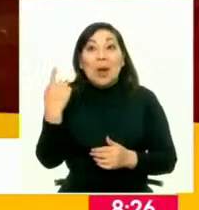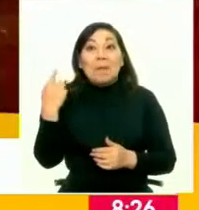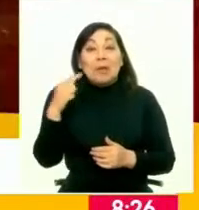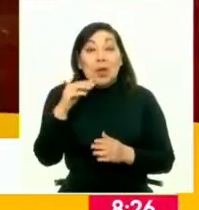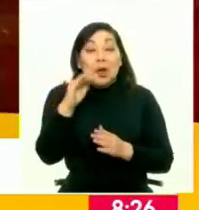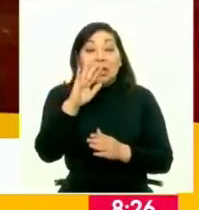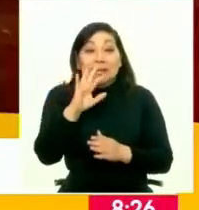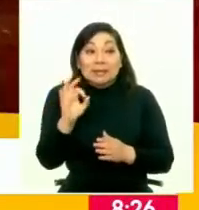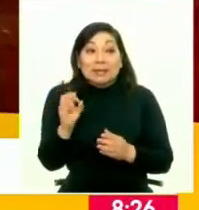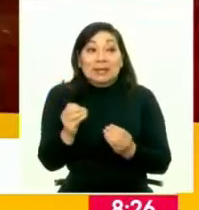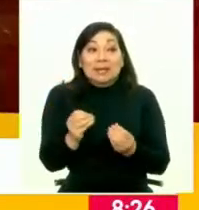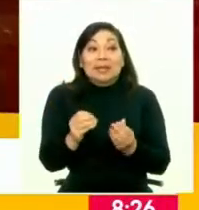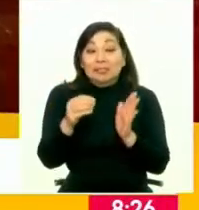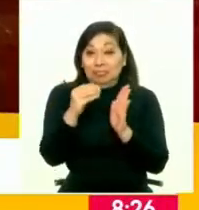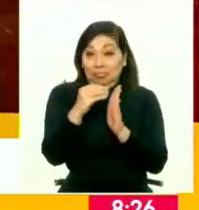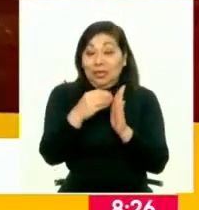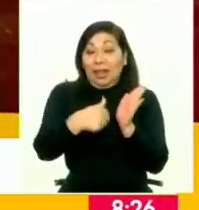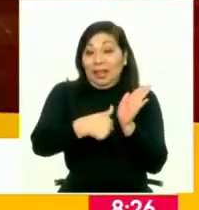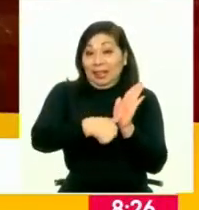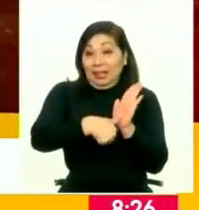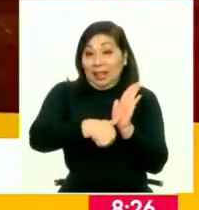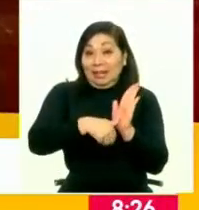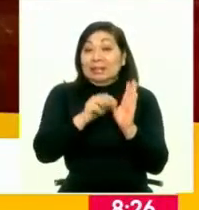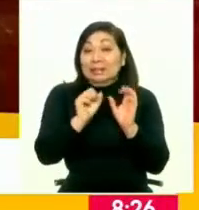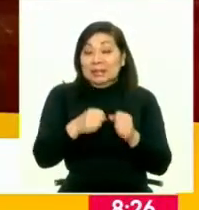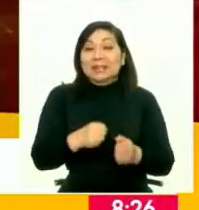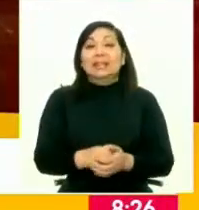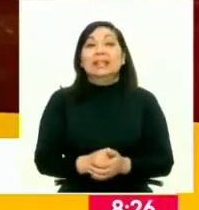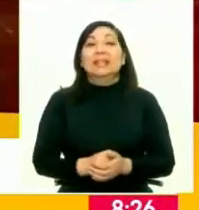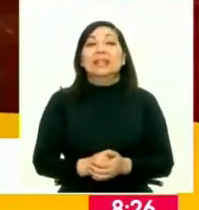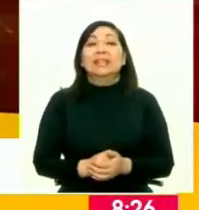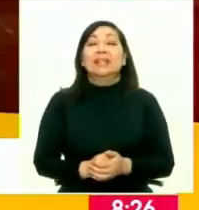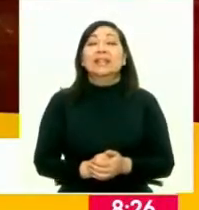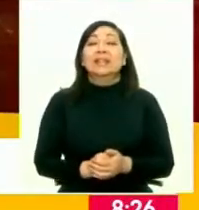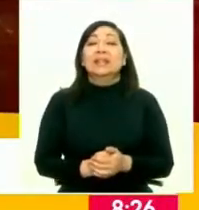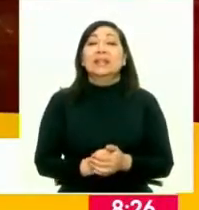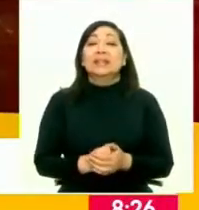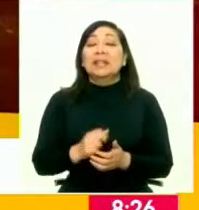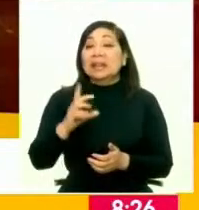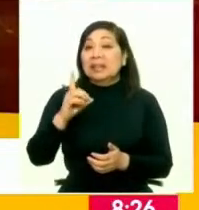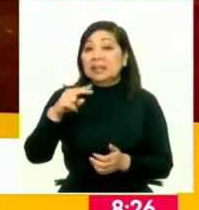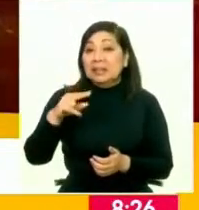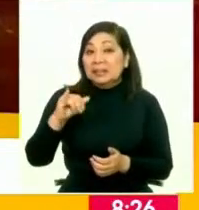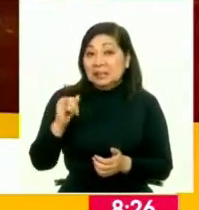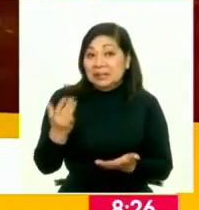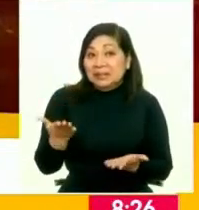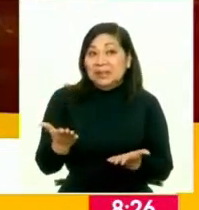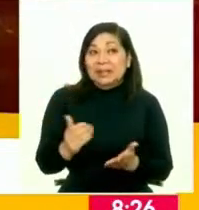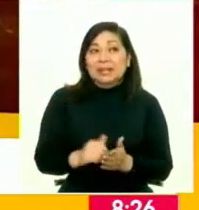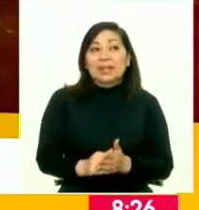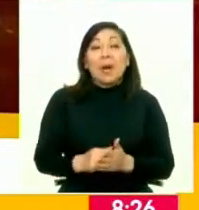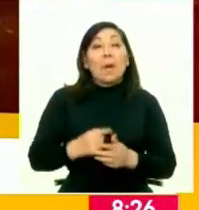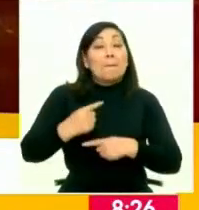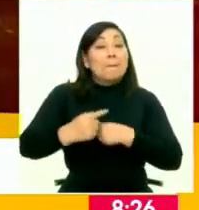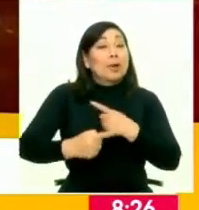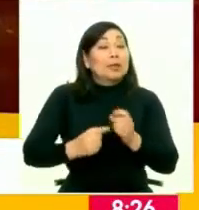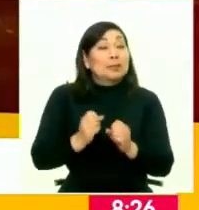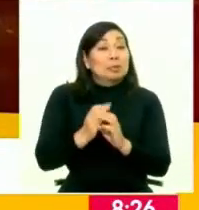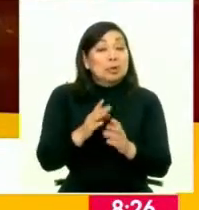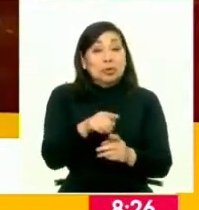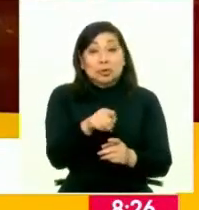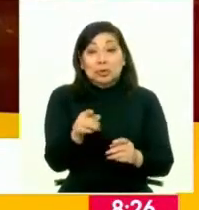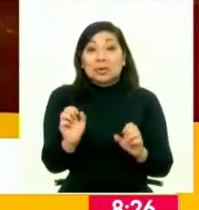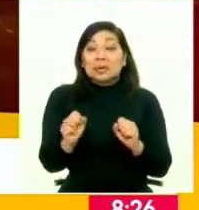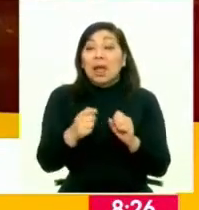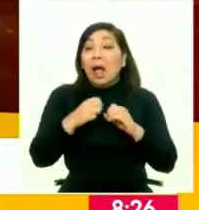y medio de peruanos registrados con DNI activo vigente. Y además entiendo que en los próximos días ustedes